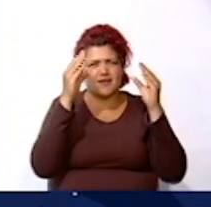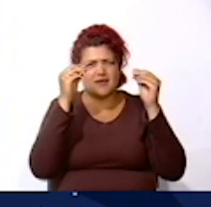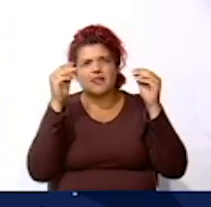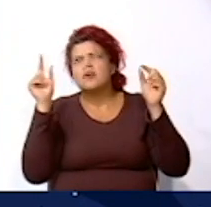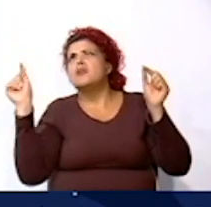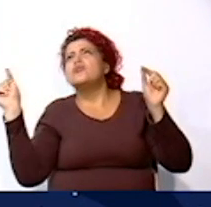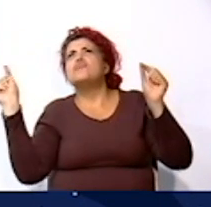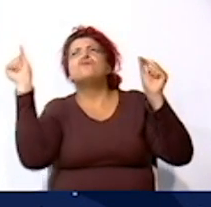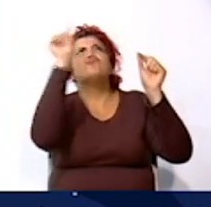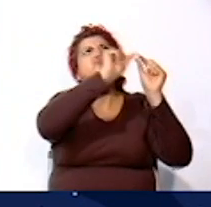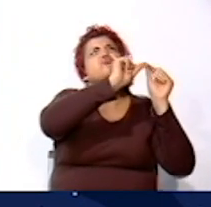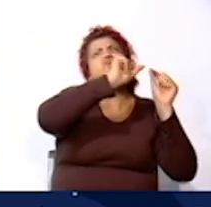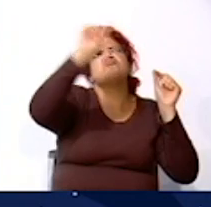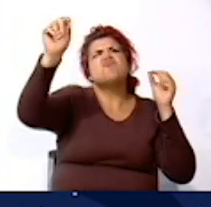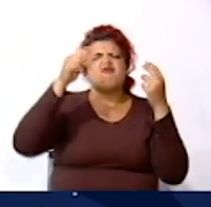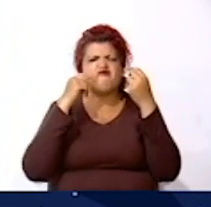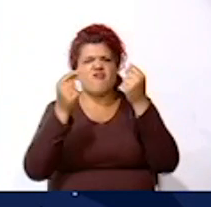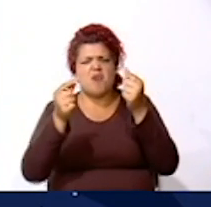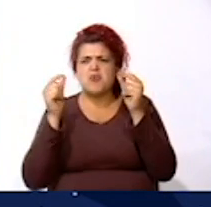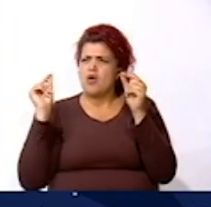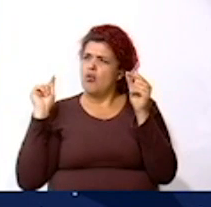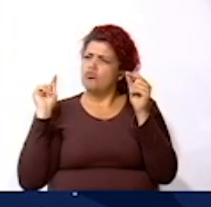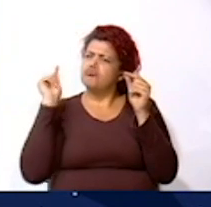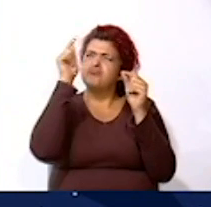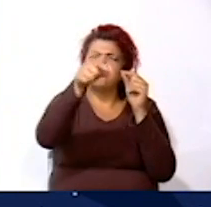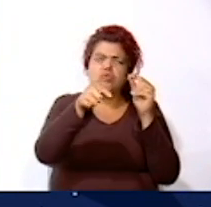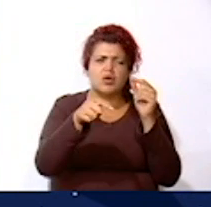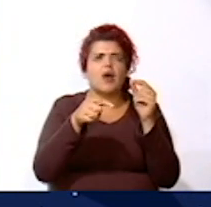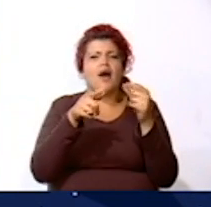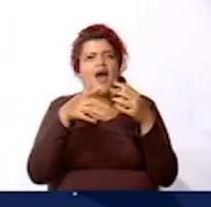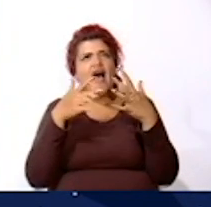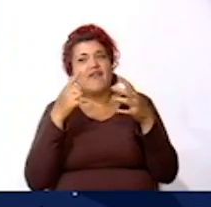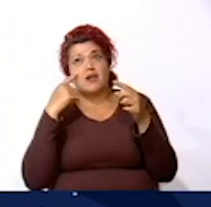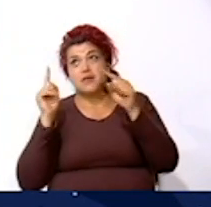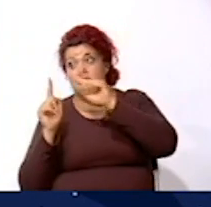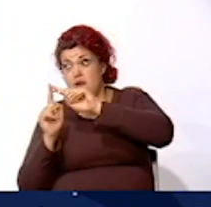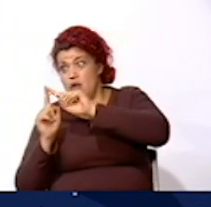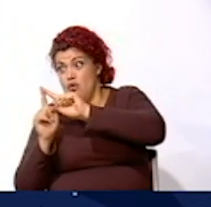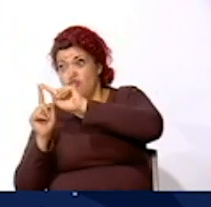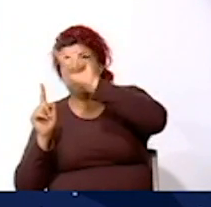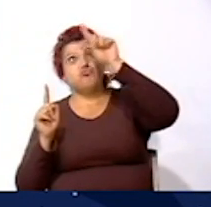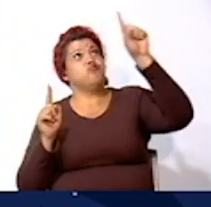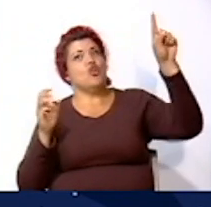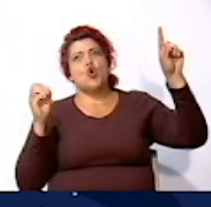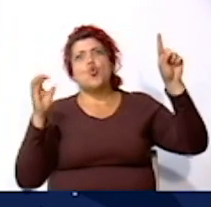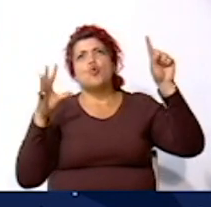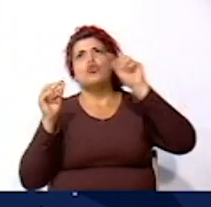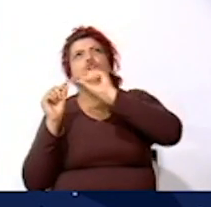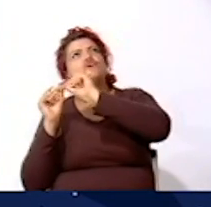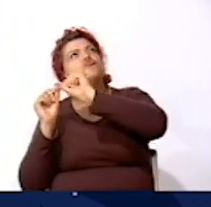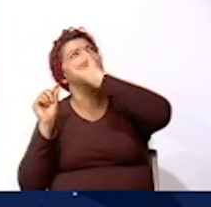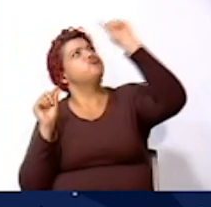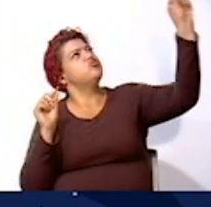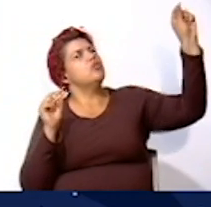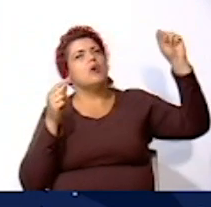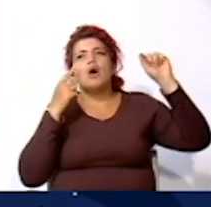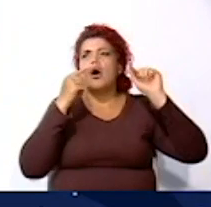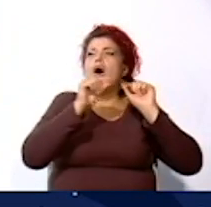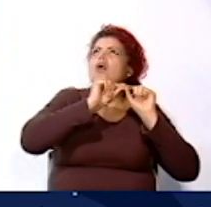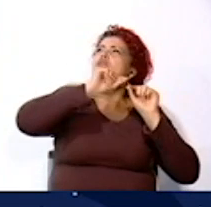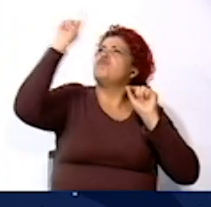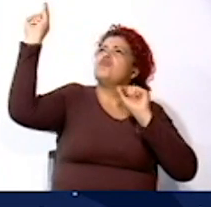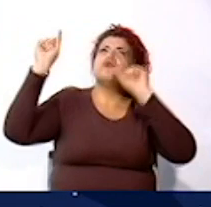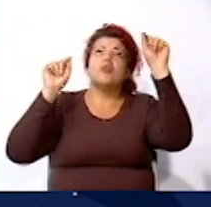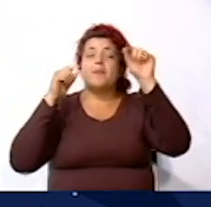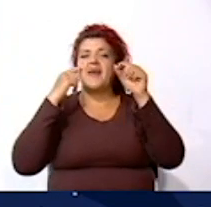desplazan a gran velocidad Y a veces dejan una gran estela o una luz Se diferencian de los